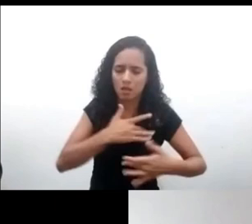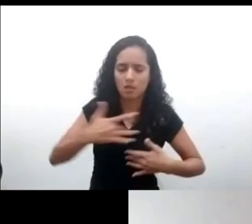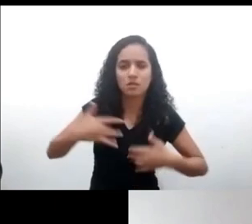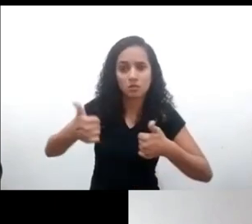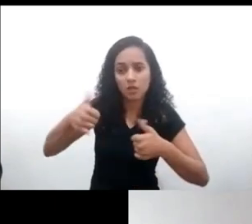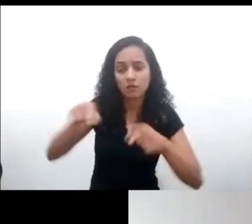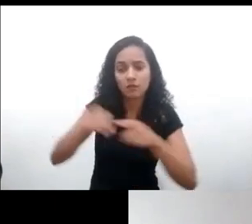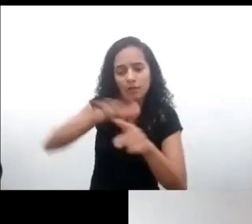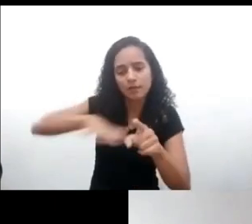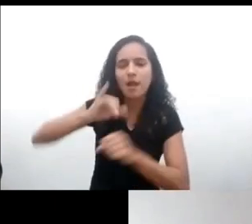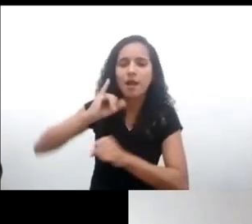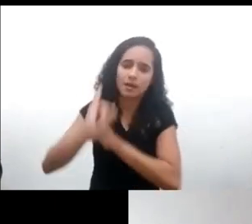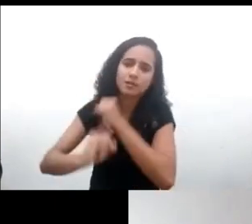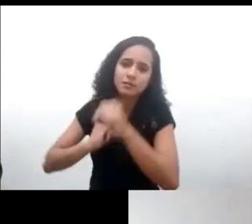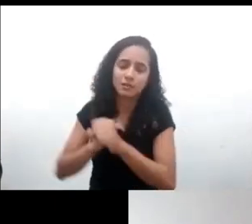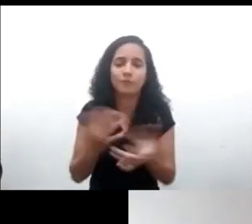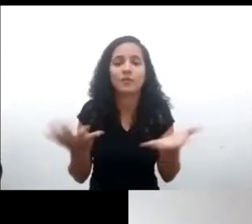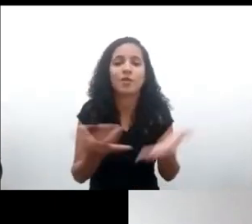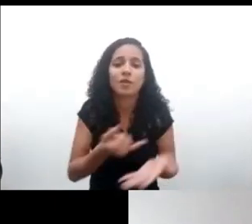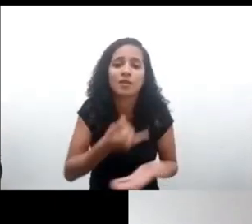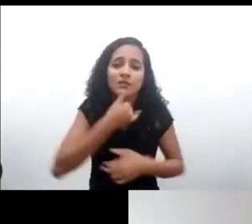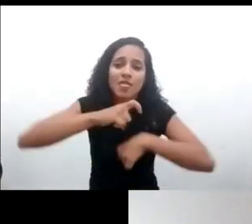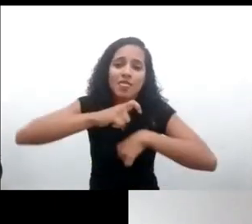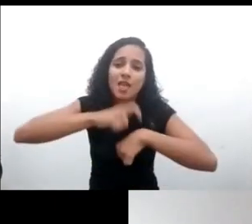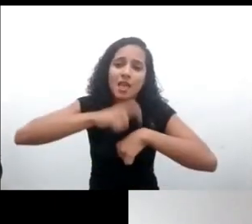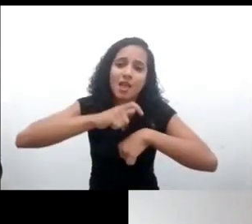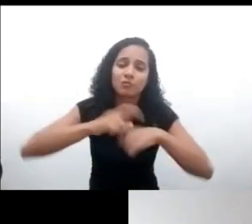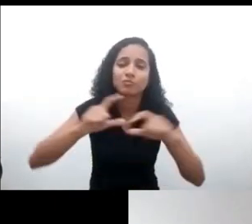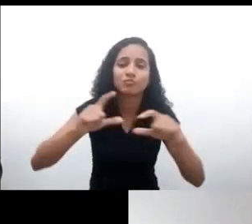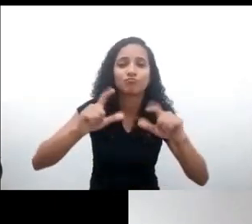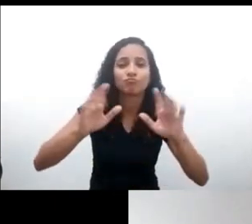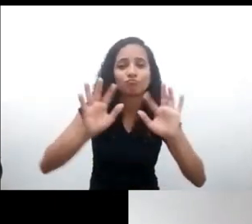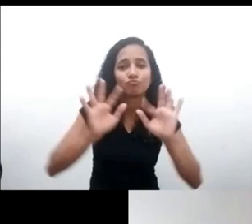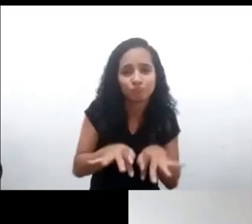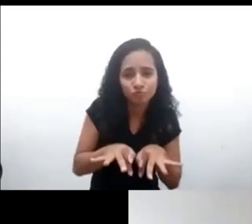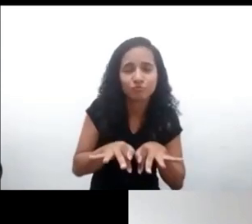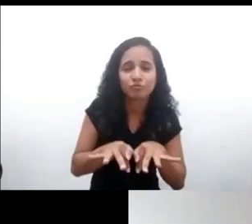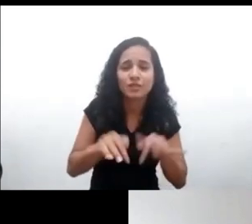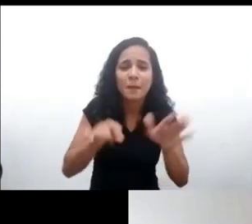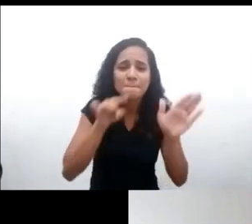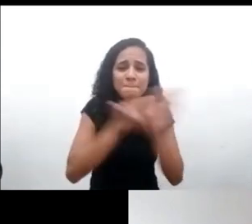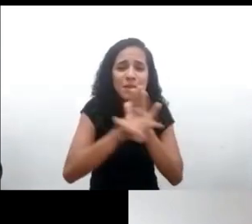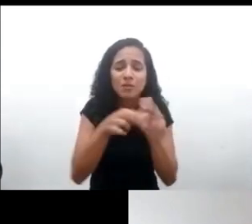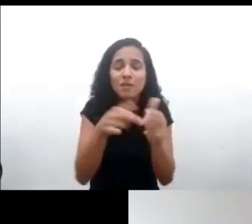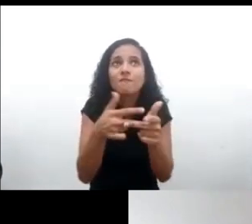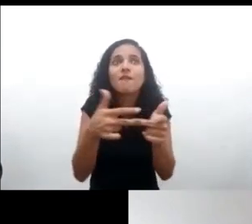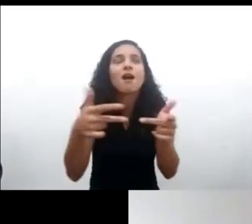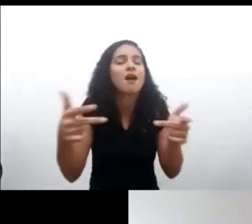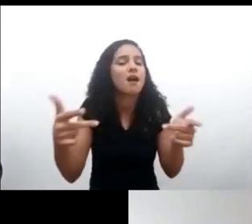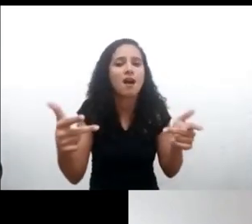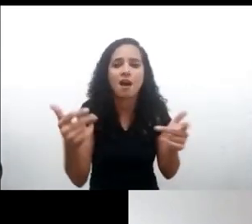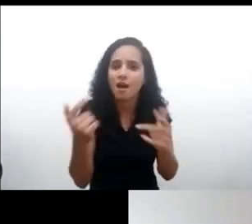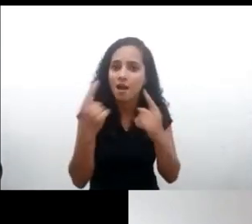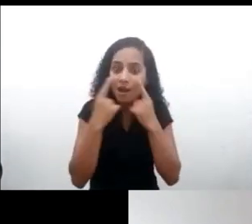manera segura, integral y en el entorno digital. Lamentablemente, se nos agota el tiempo y hay diversas preguntas